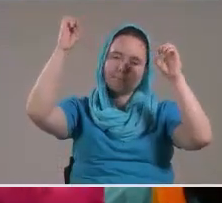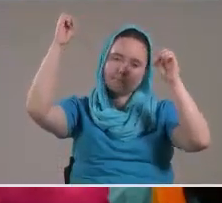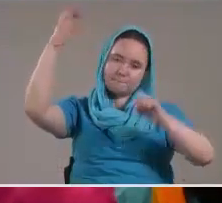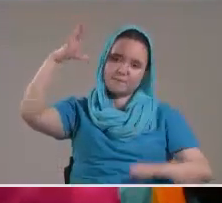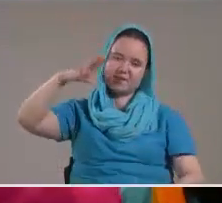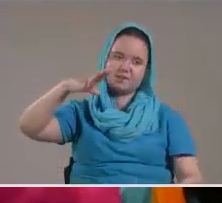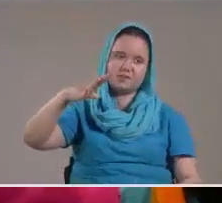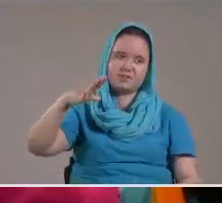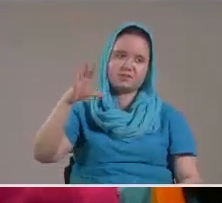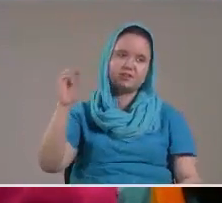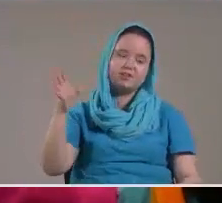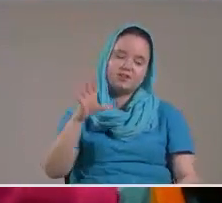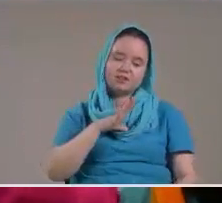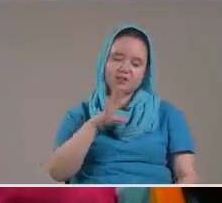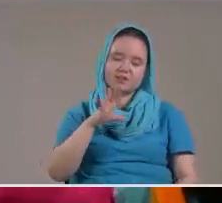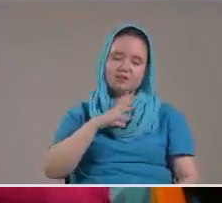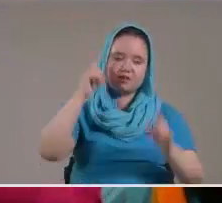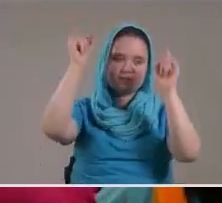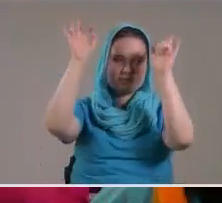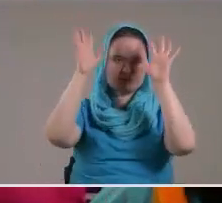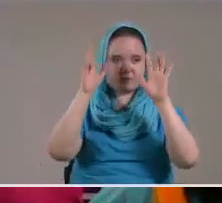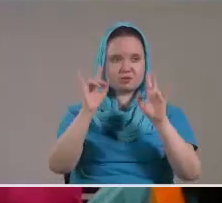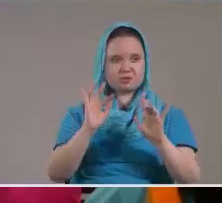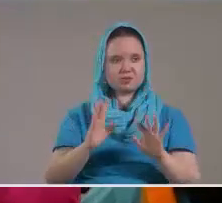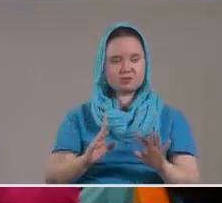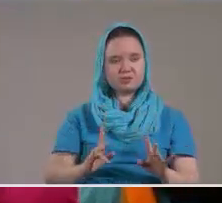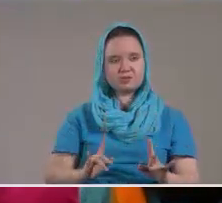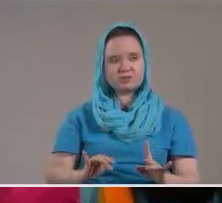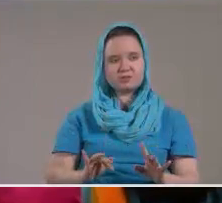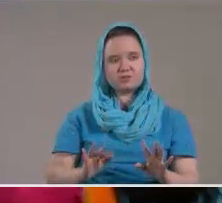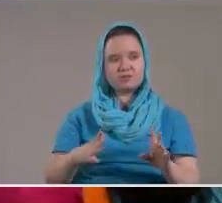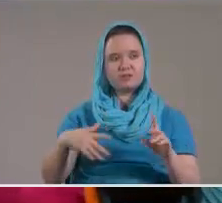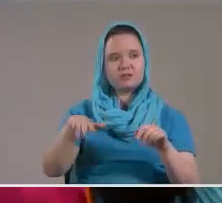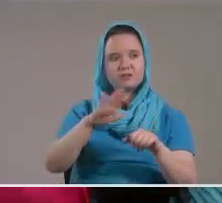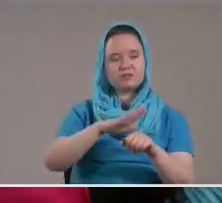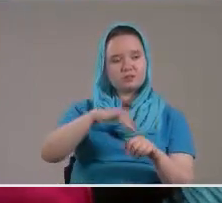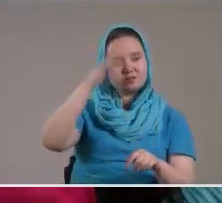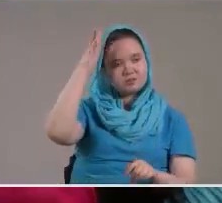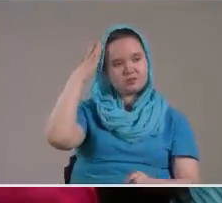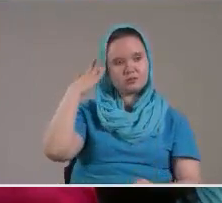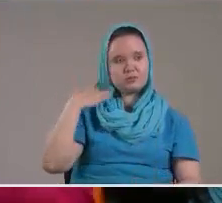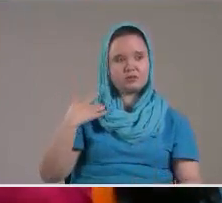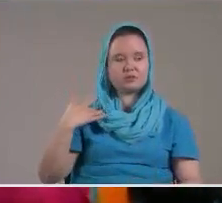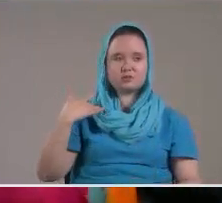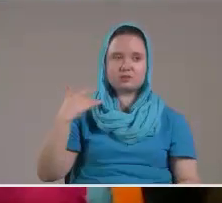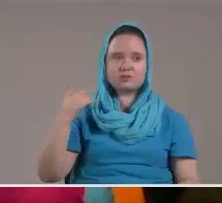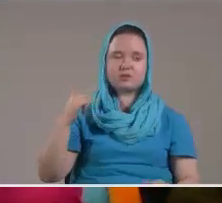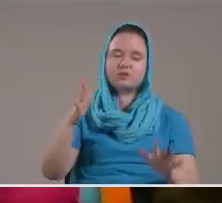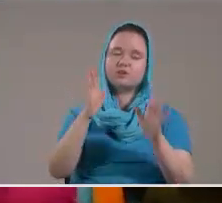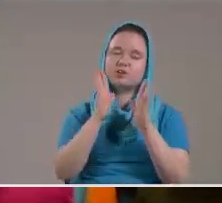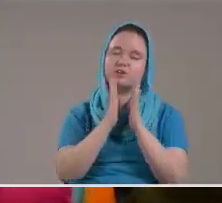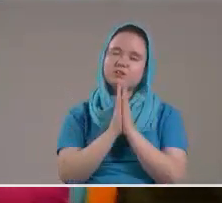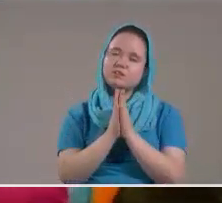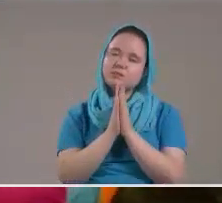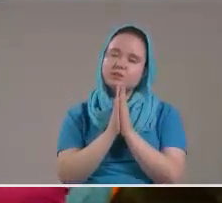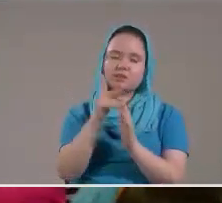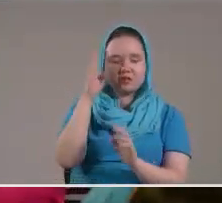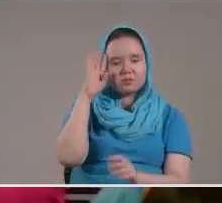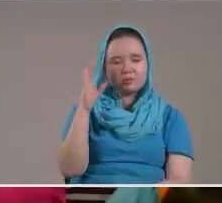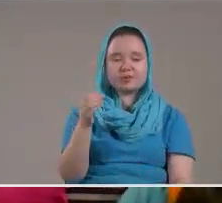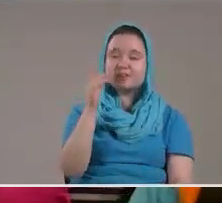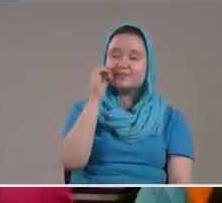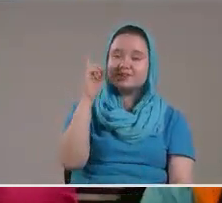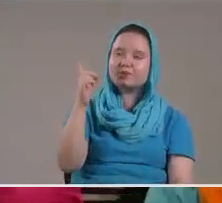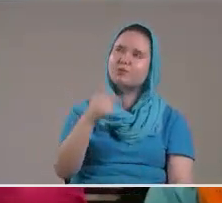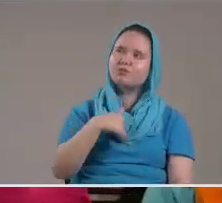Y que tengamos Rocío Gotas Gotas de la noche Sobre nuestro Te lo estoy Pidiendo Porque Señor